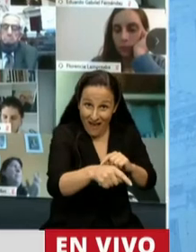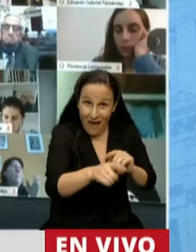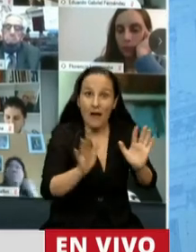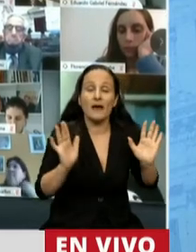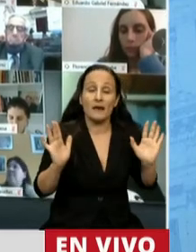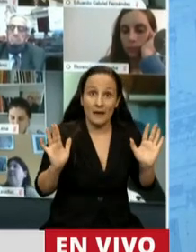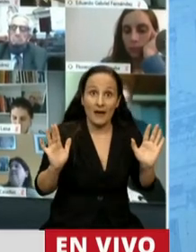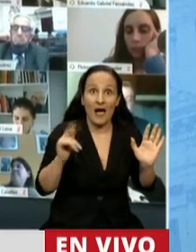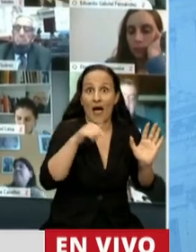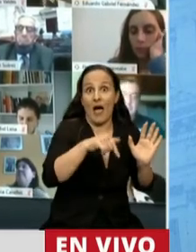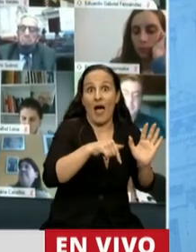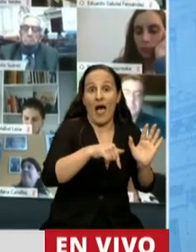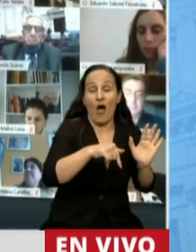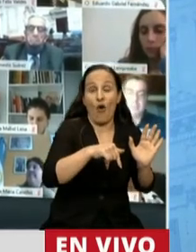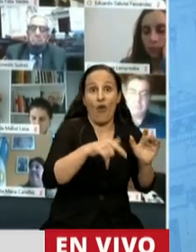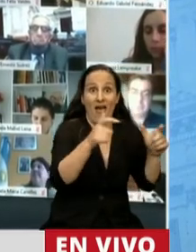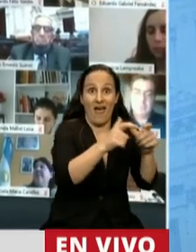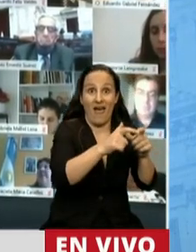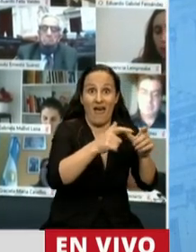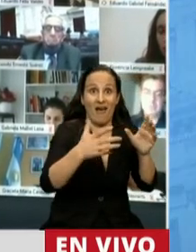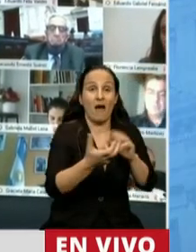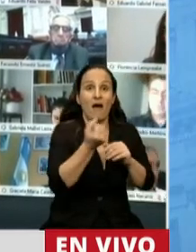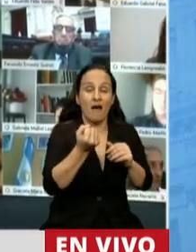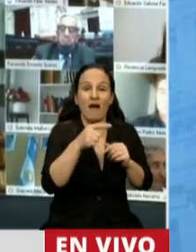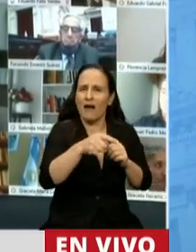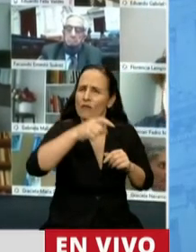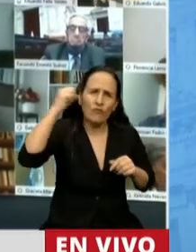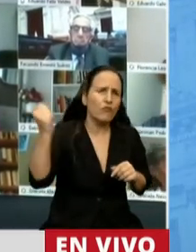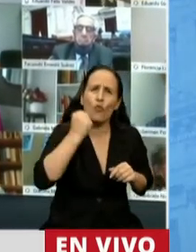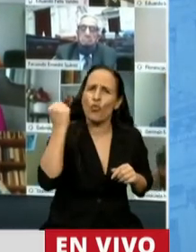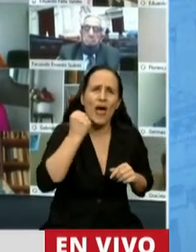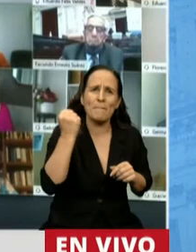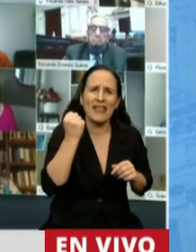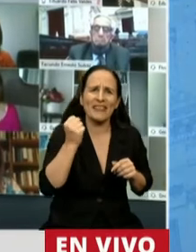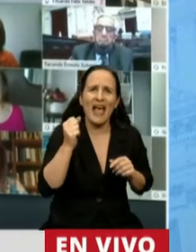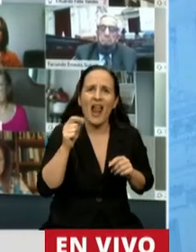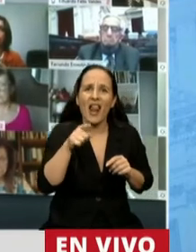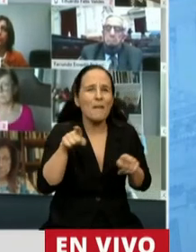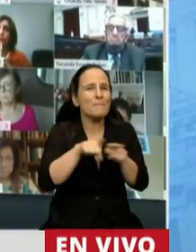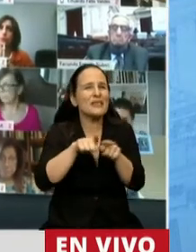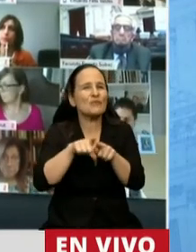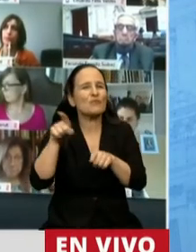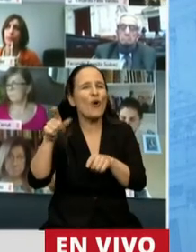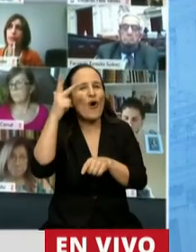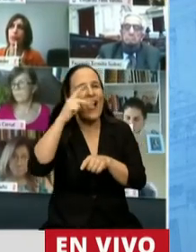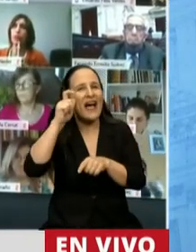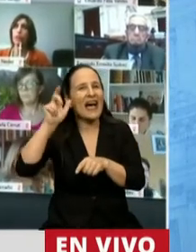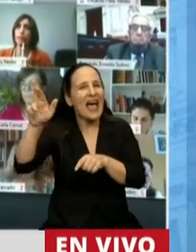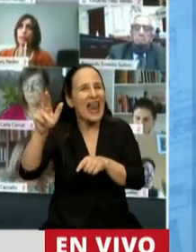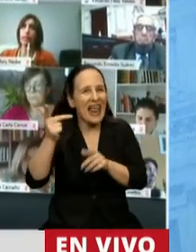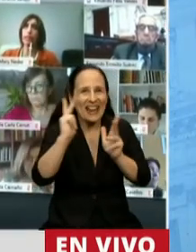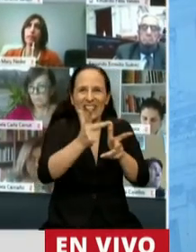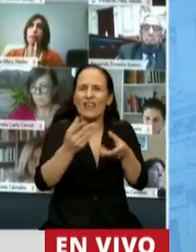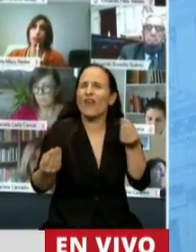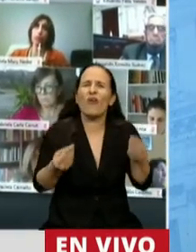que ahora pasarán a ser títulos elegibles, es fundamental, como recién lo decía el compañero Heller, para darle